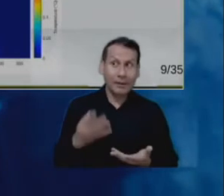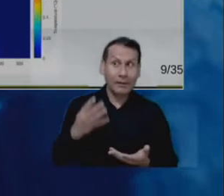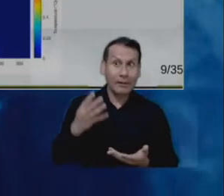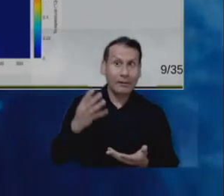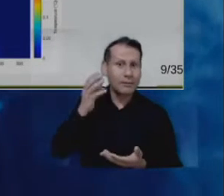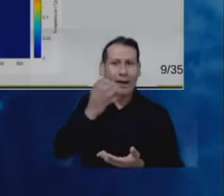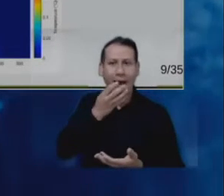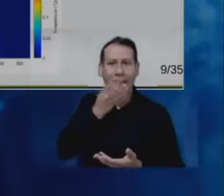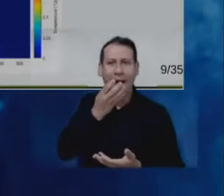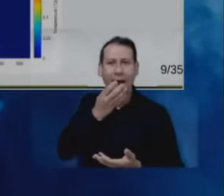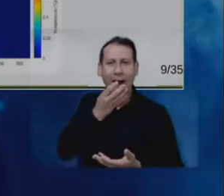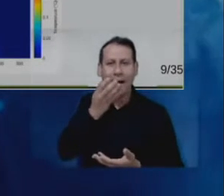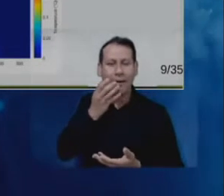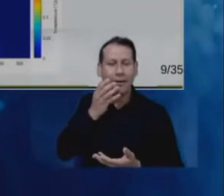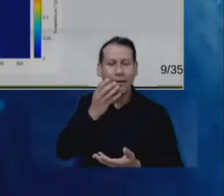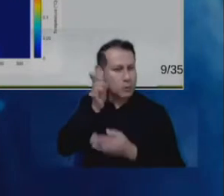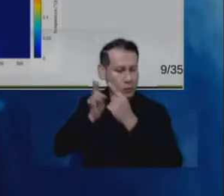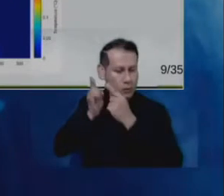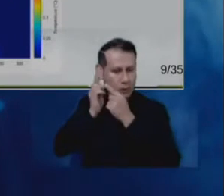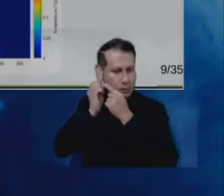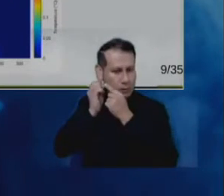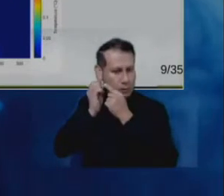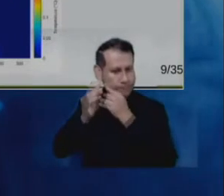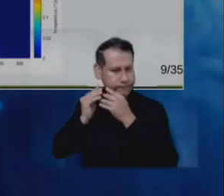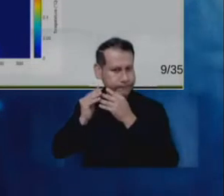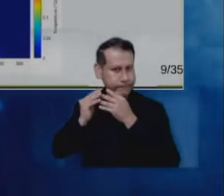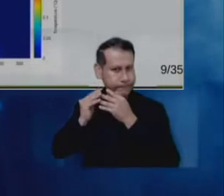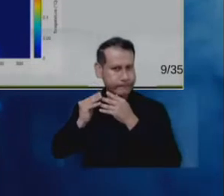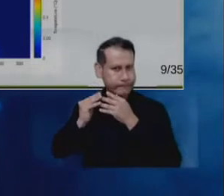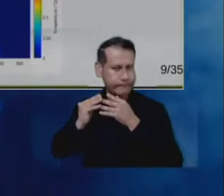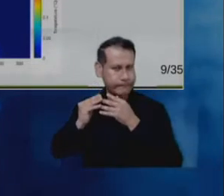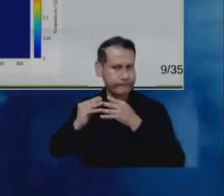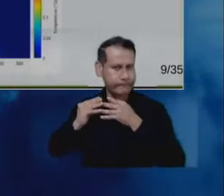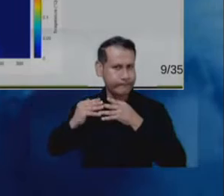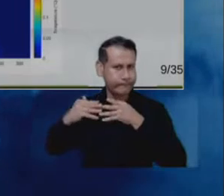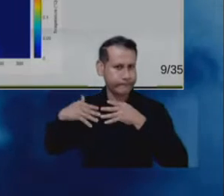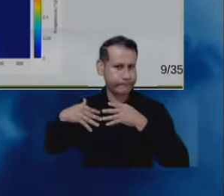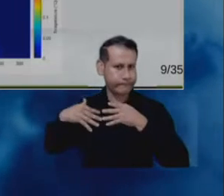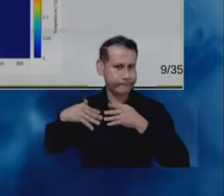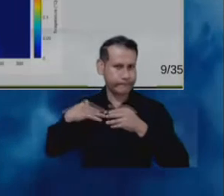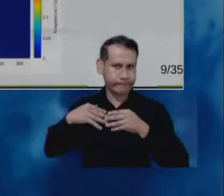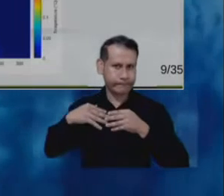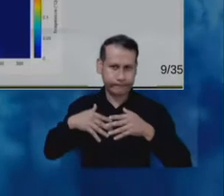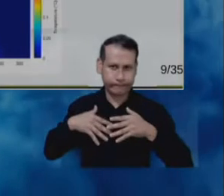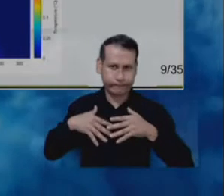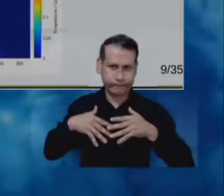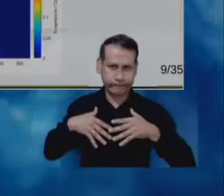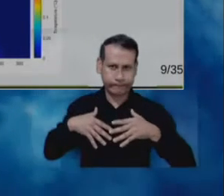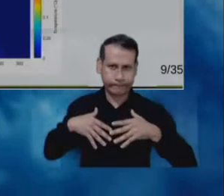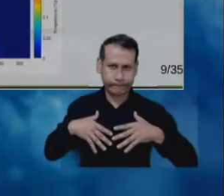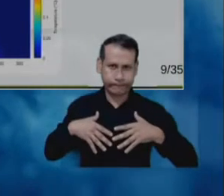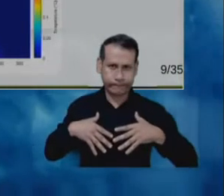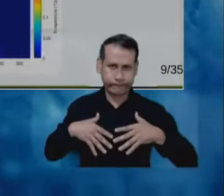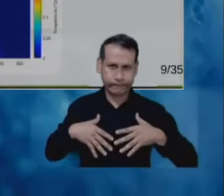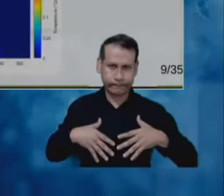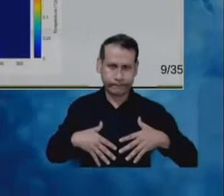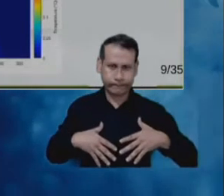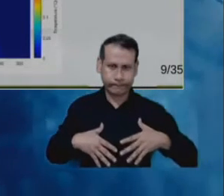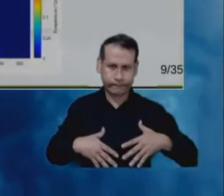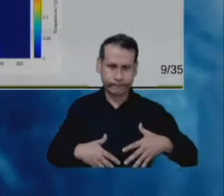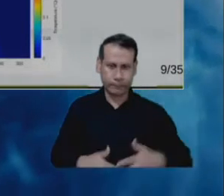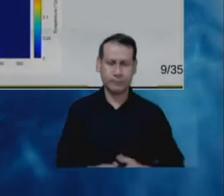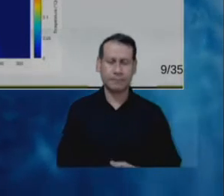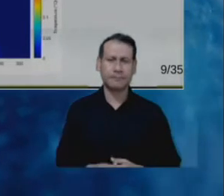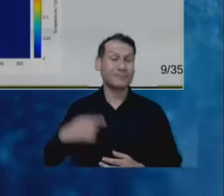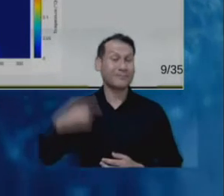difusión, es decir, que el calor tiende a digamos dividirse o atiende a la uniformidad en la zona, incluye